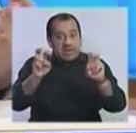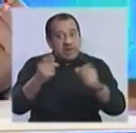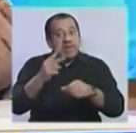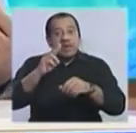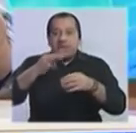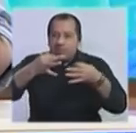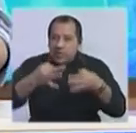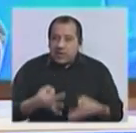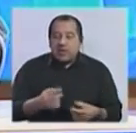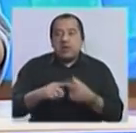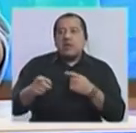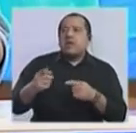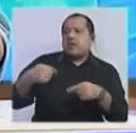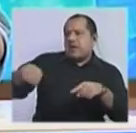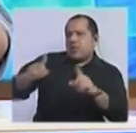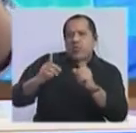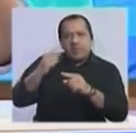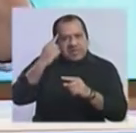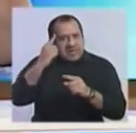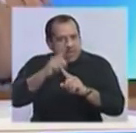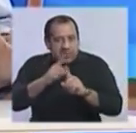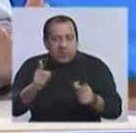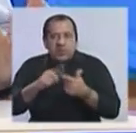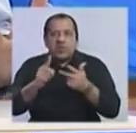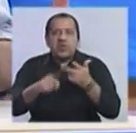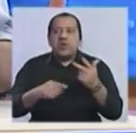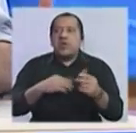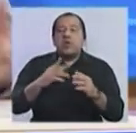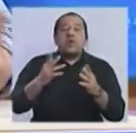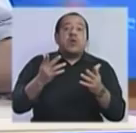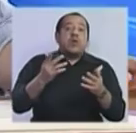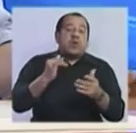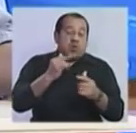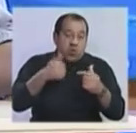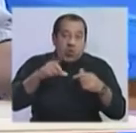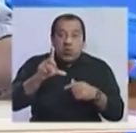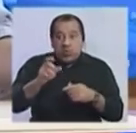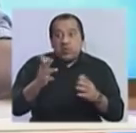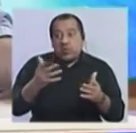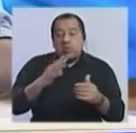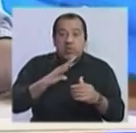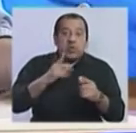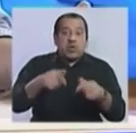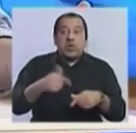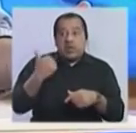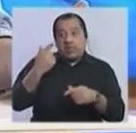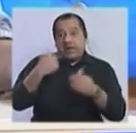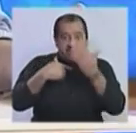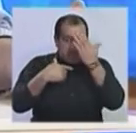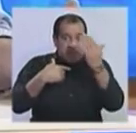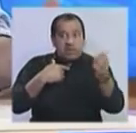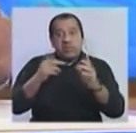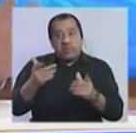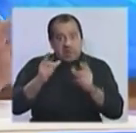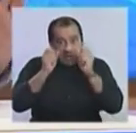visiones críticas, más allá de rezongos, más allá de llamados de atención, que obviamente la elección fue para el Frente Amplio,